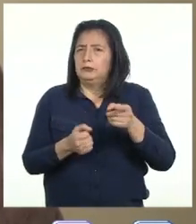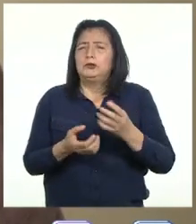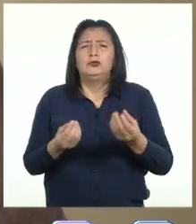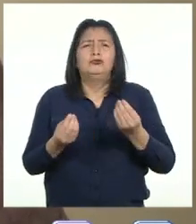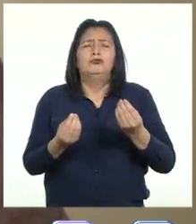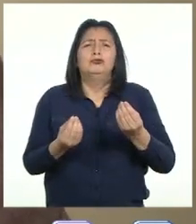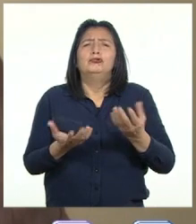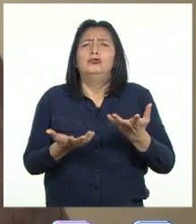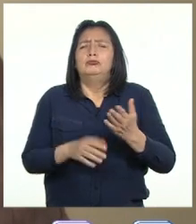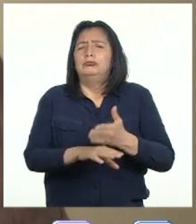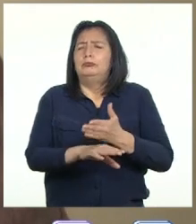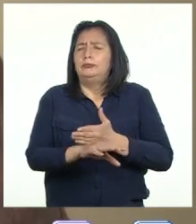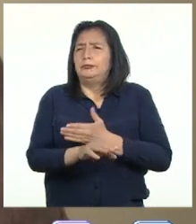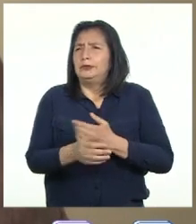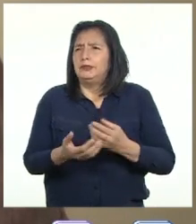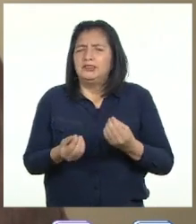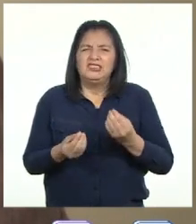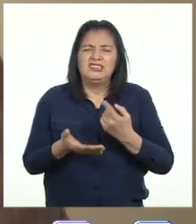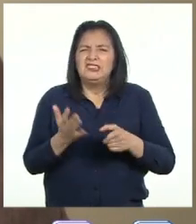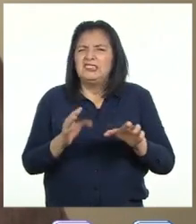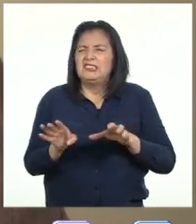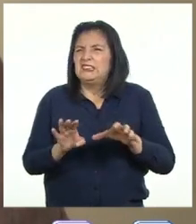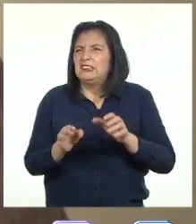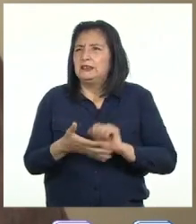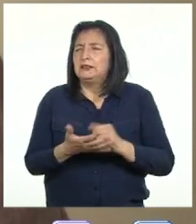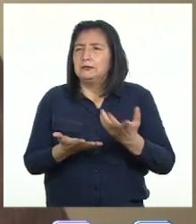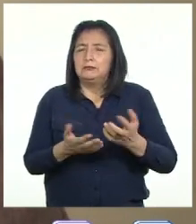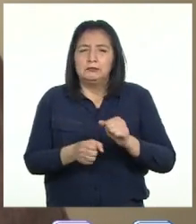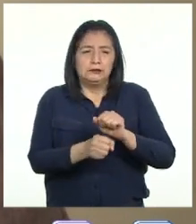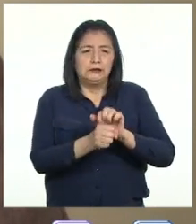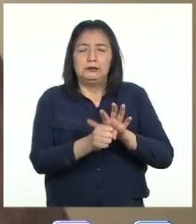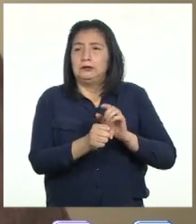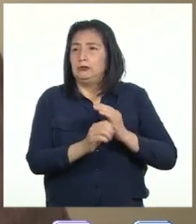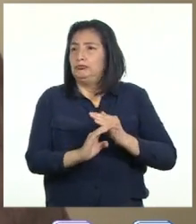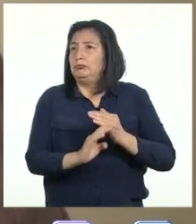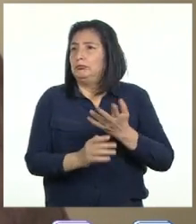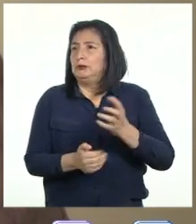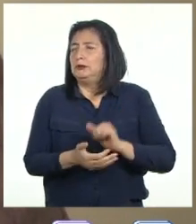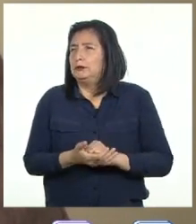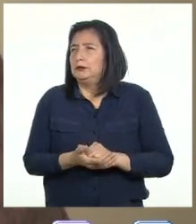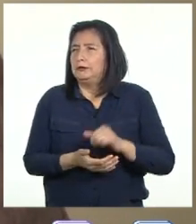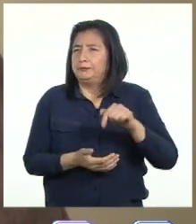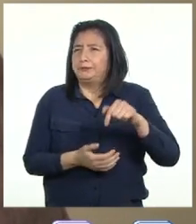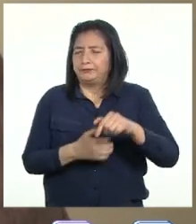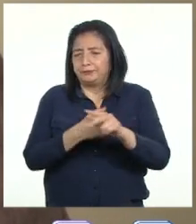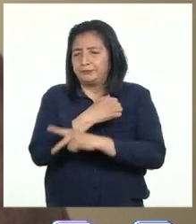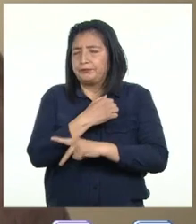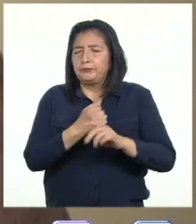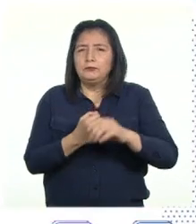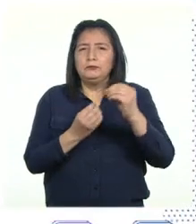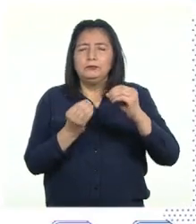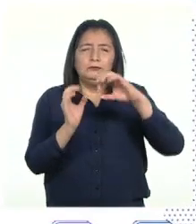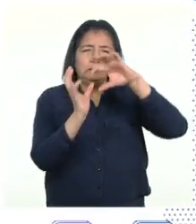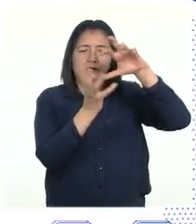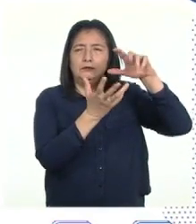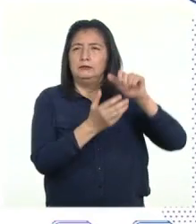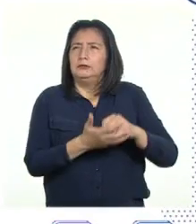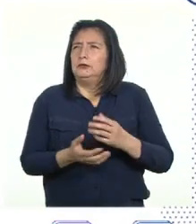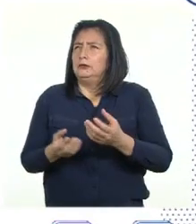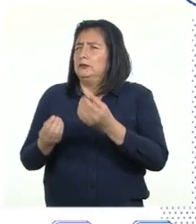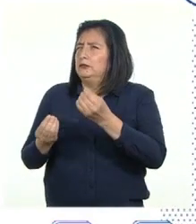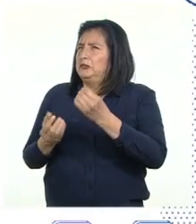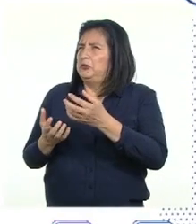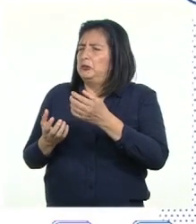desarrollo y estrategias que se implementan ante el COVID-19 en nuestro país y en el mundo ¿Cómo